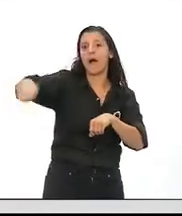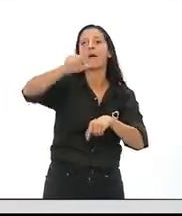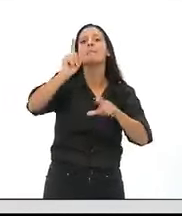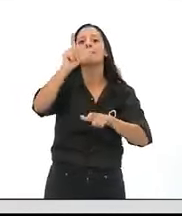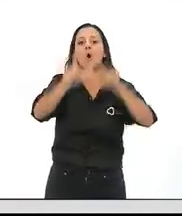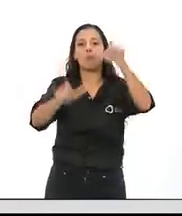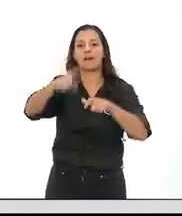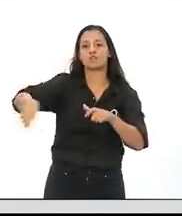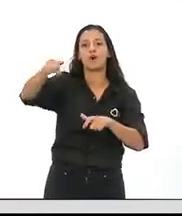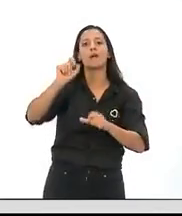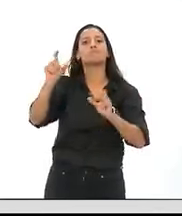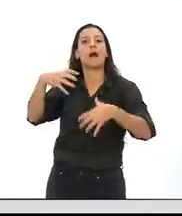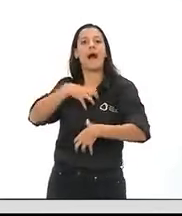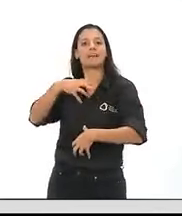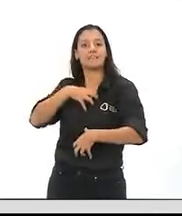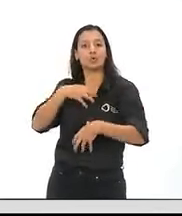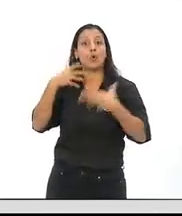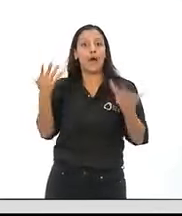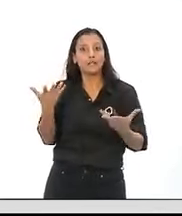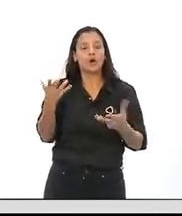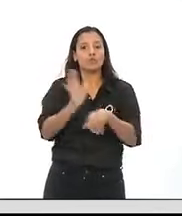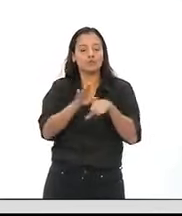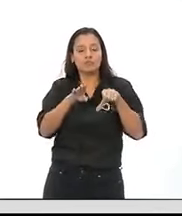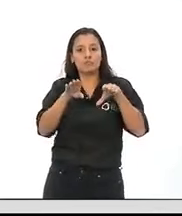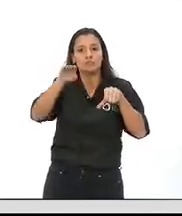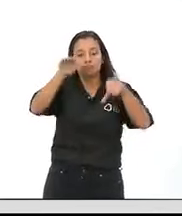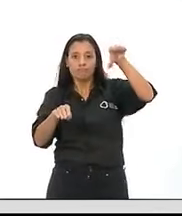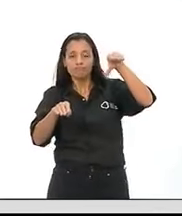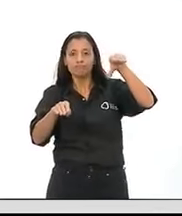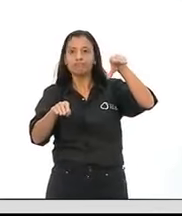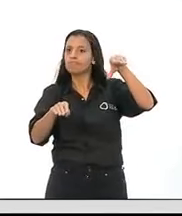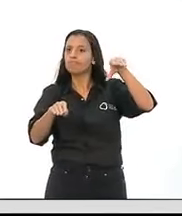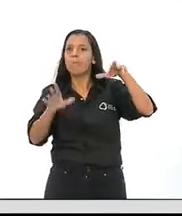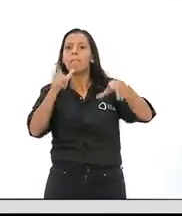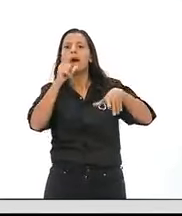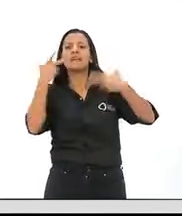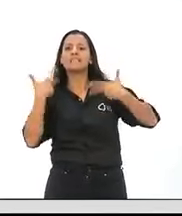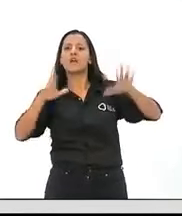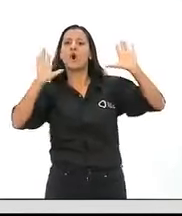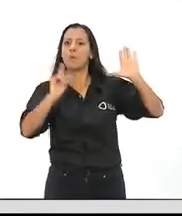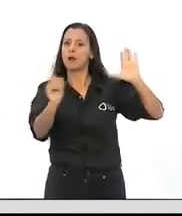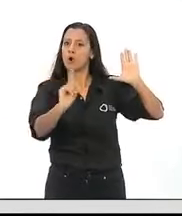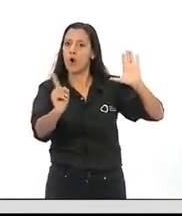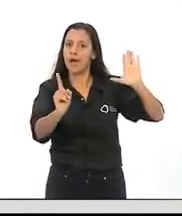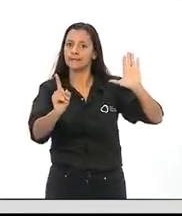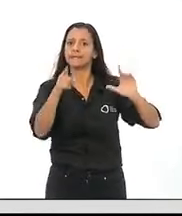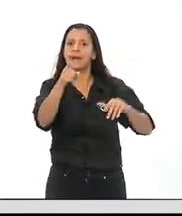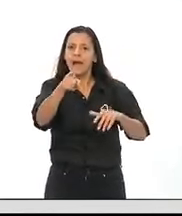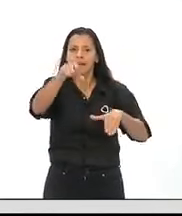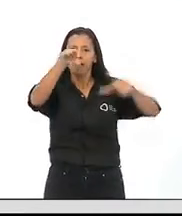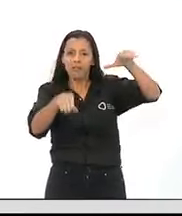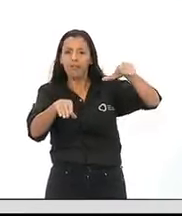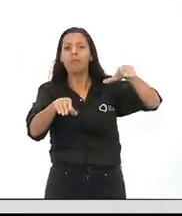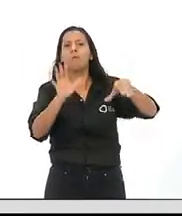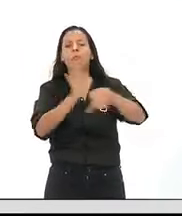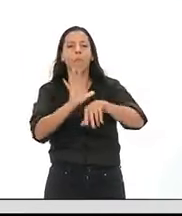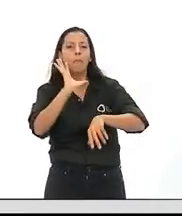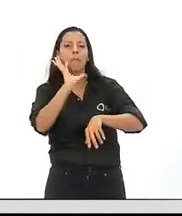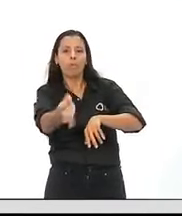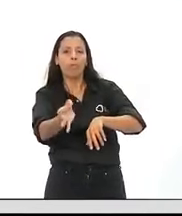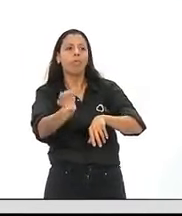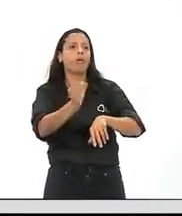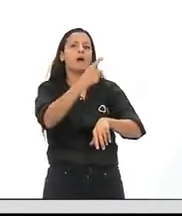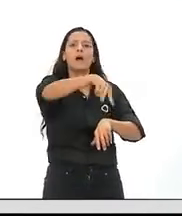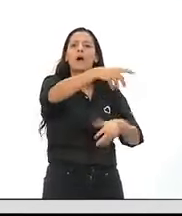sobre esta hegemonía de la normalidad, que determina quién es socialmente